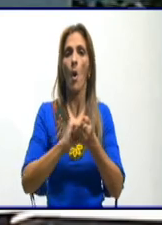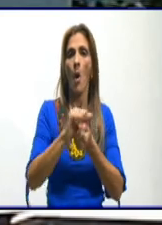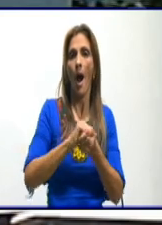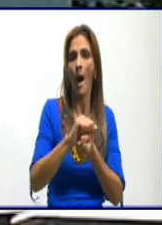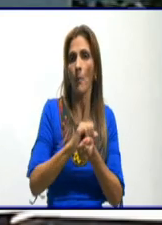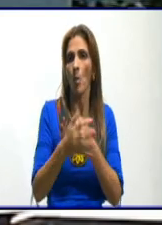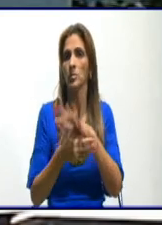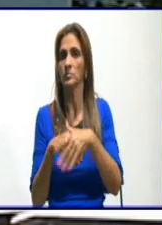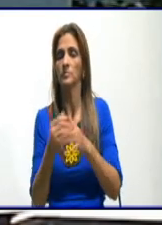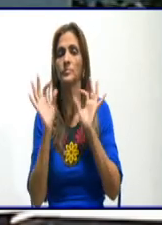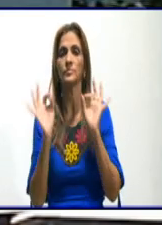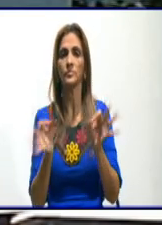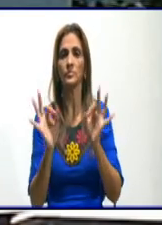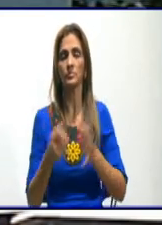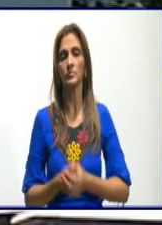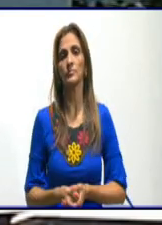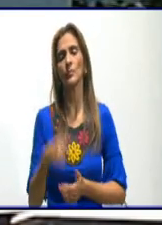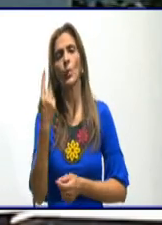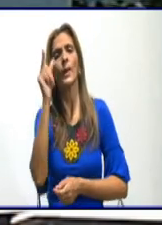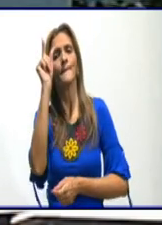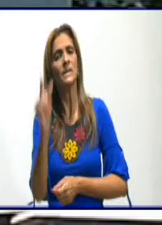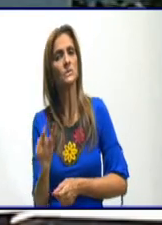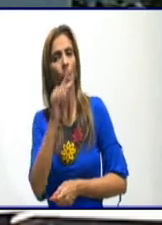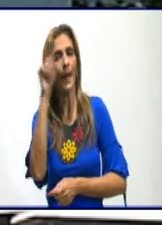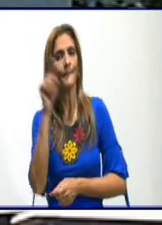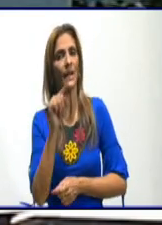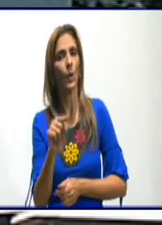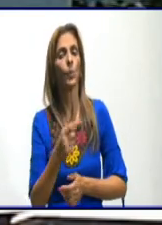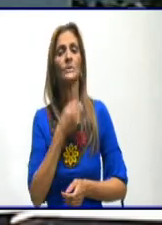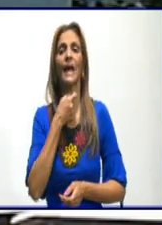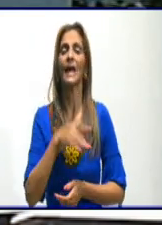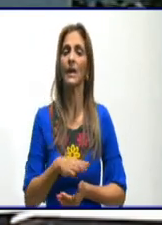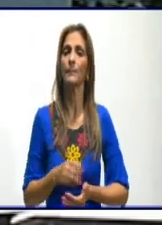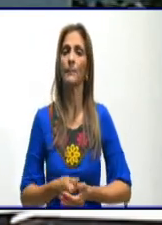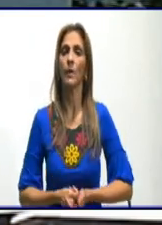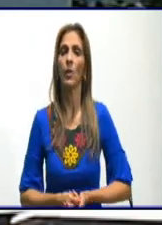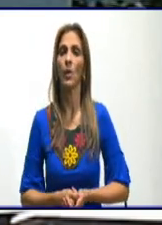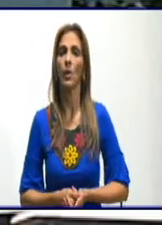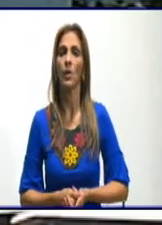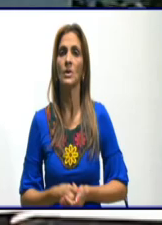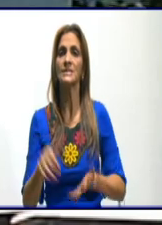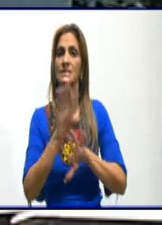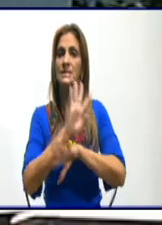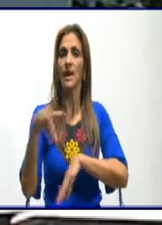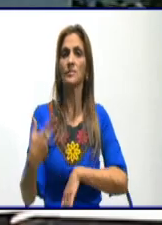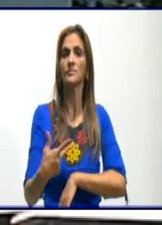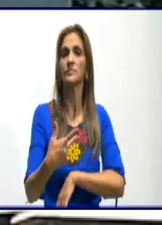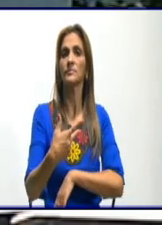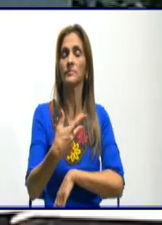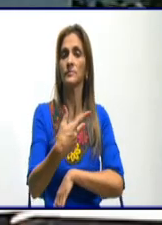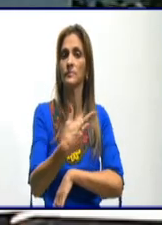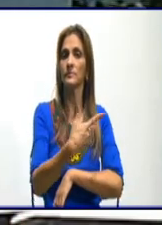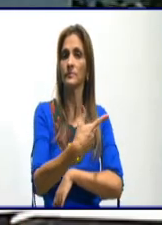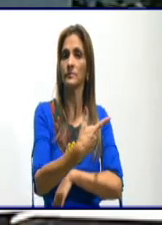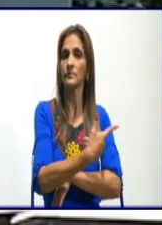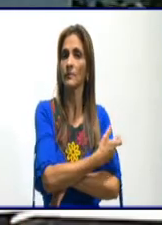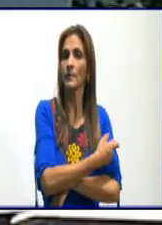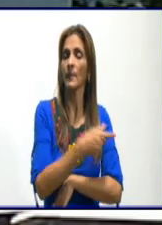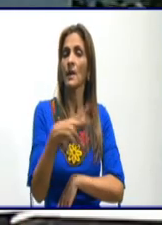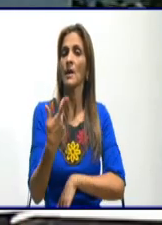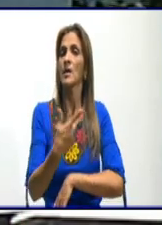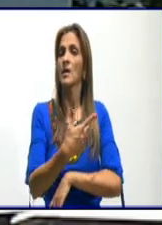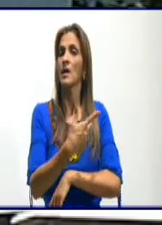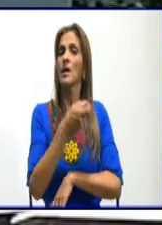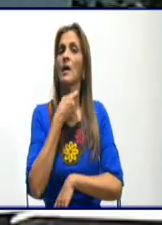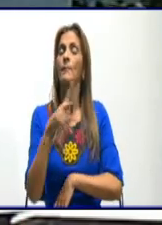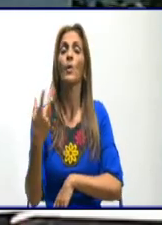televidente pregunta que una persona que haya recibido everferón, ¿qué tiempo debe de esperar para poder vacunarse o con Agdala